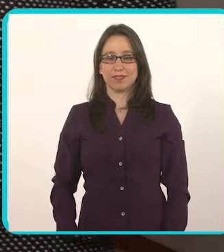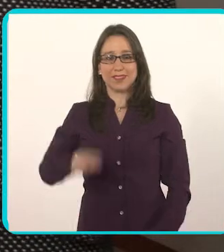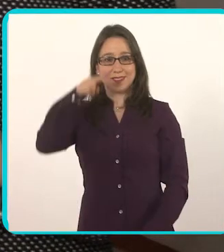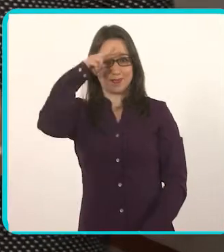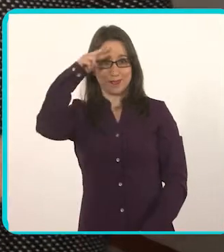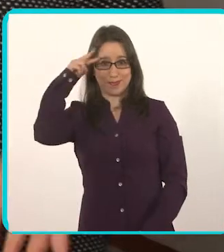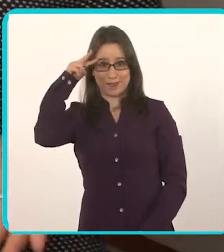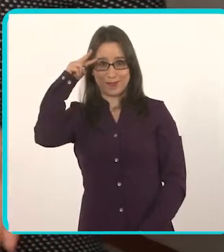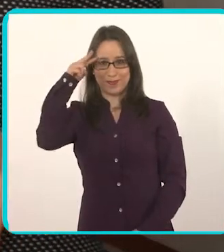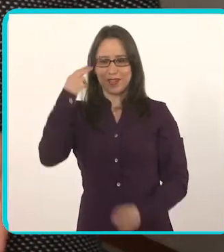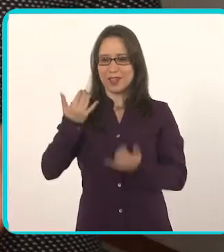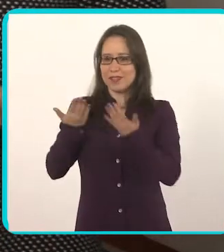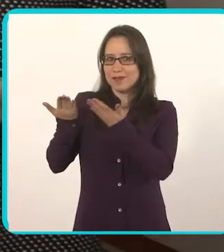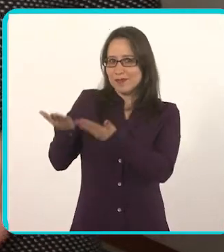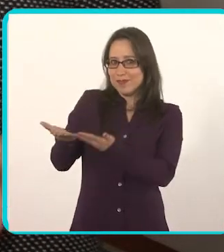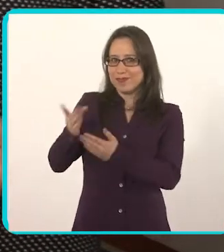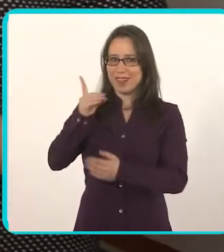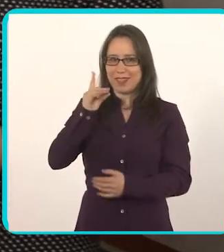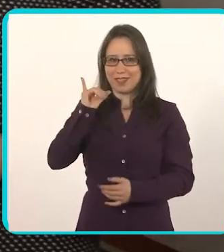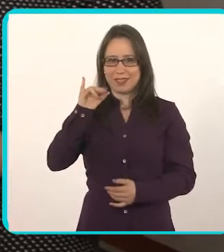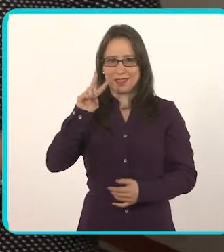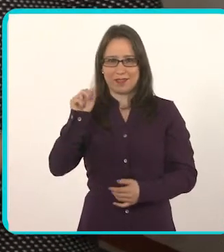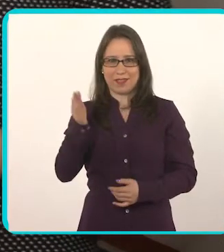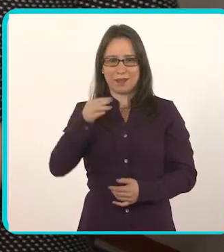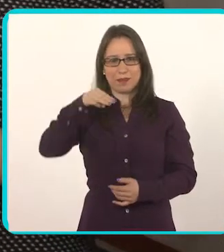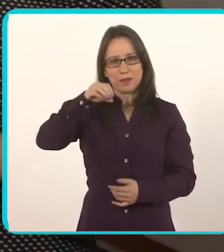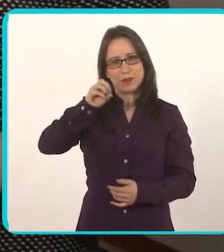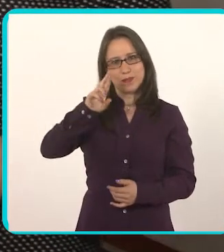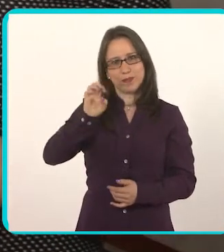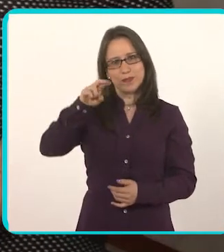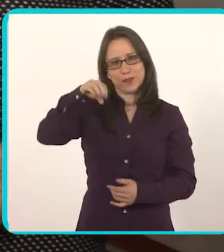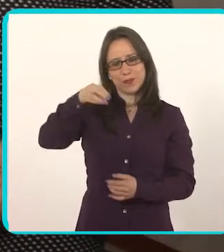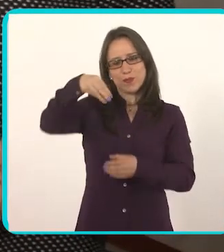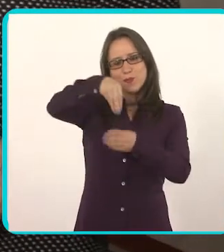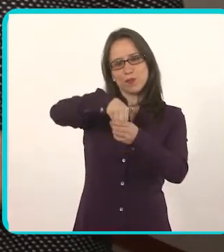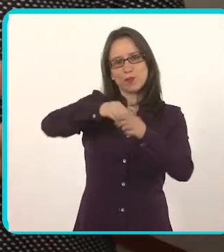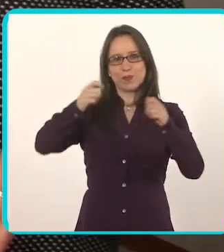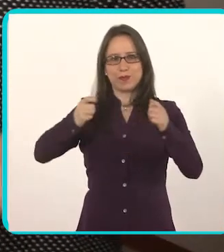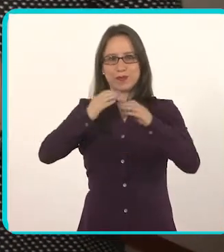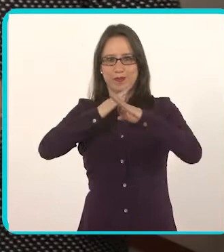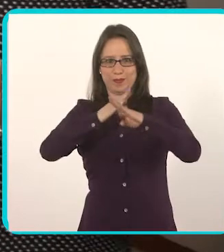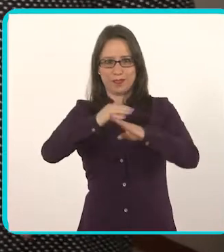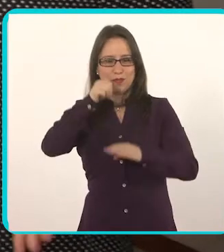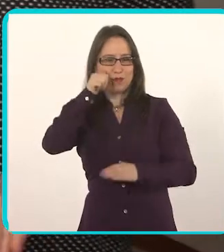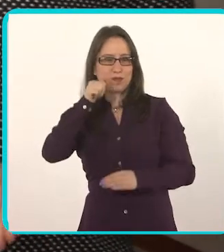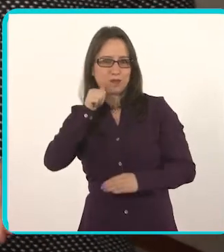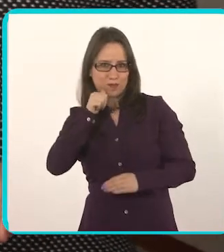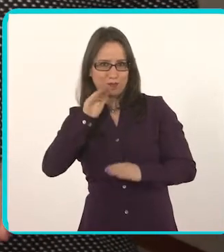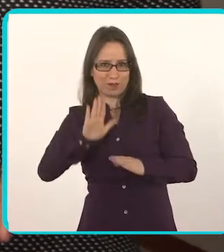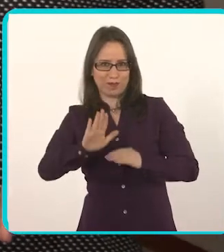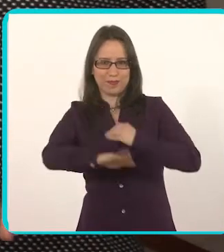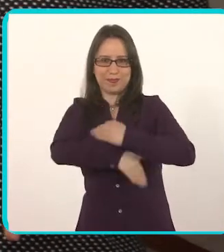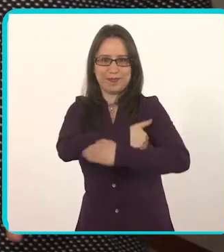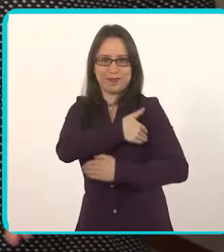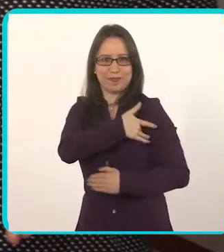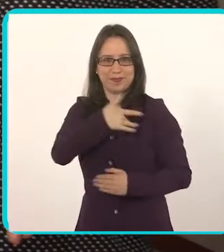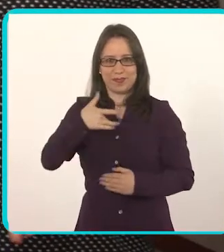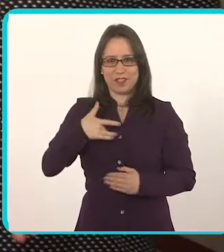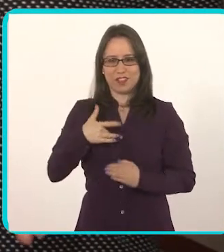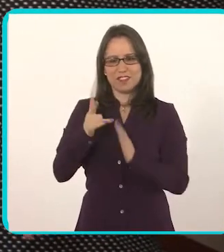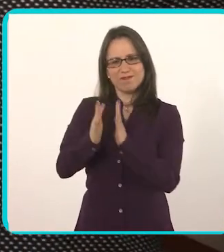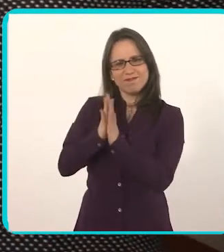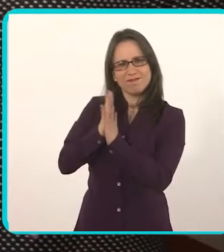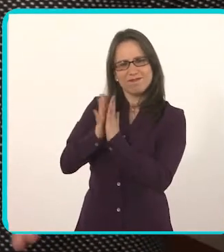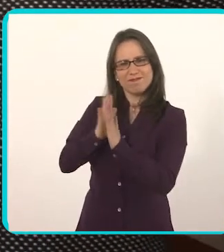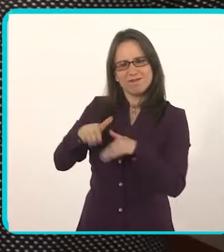Hola, estamos con Diva Moreno, profesional especializada en Dirección de Promoción y Prevención del Ministerio de Salud. Ella, a propósito de la Semana Andina de la Prevención para el Embarazo